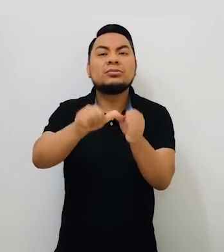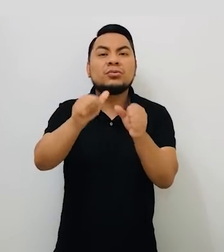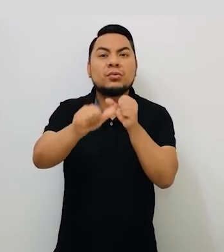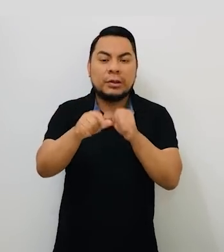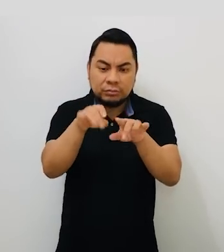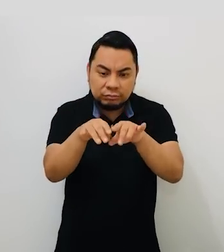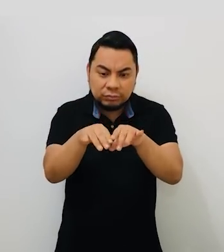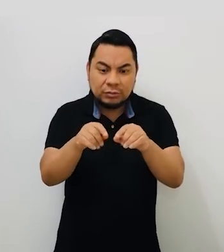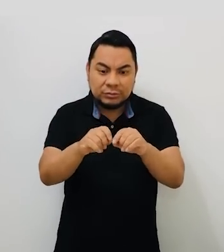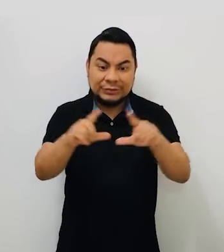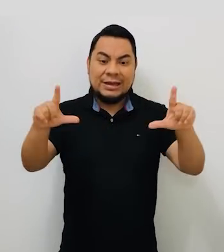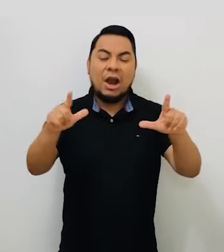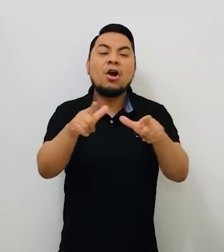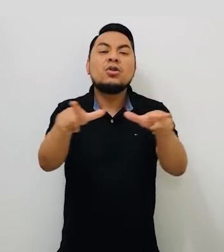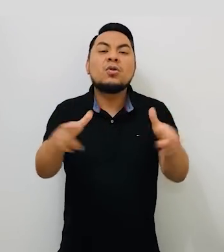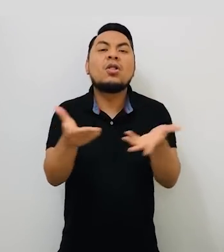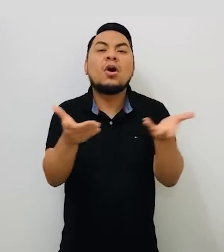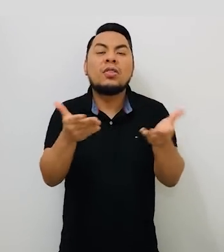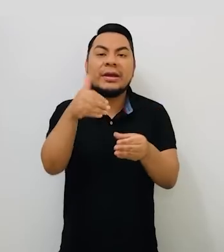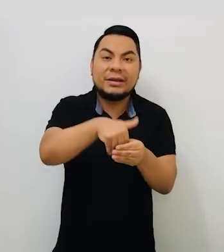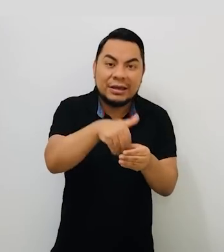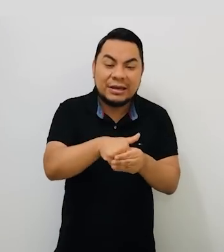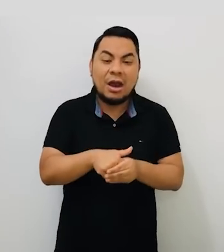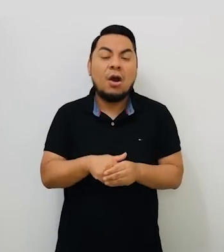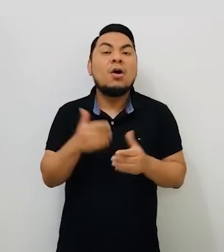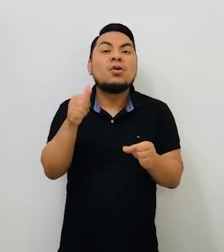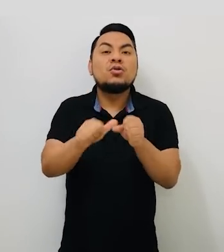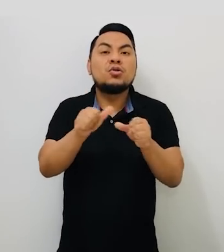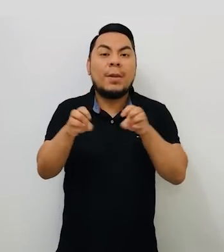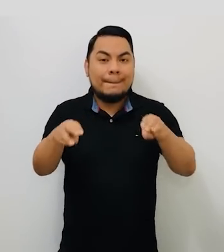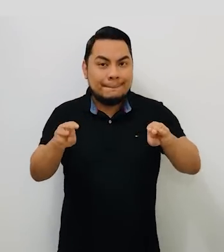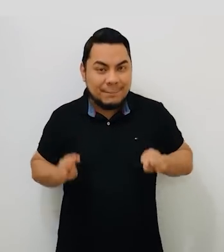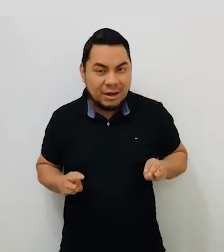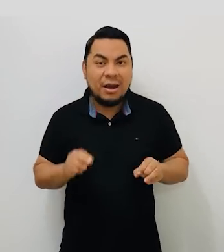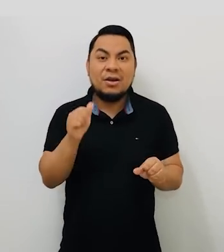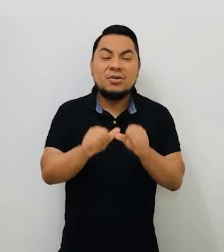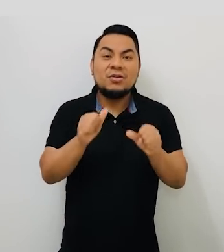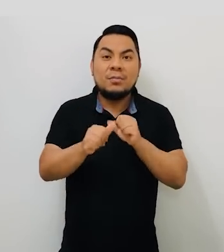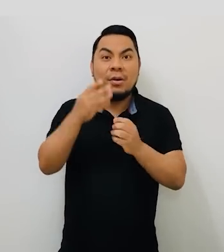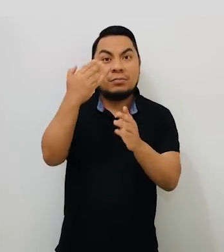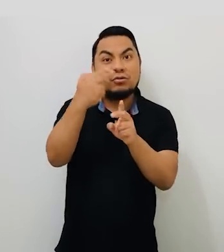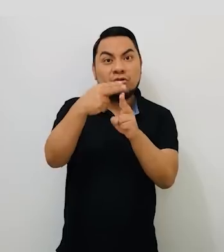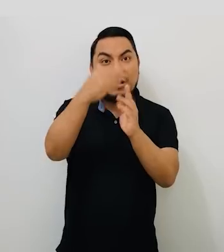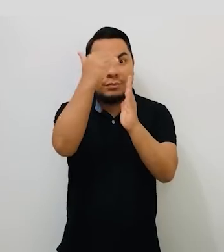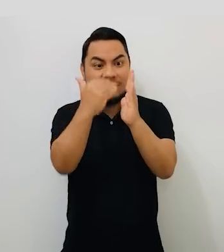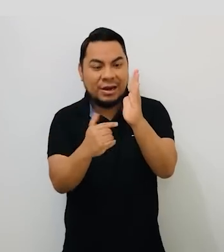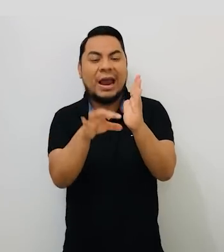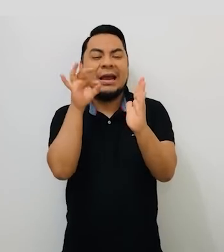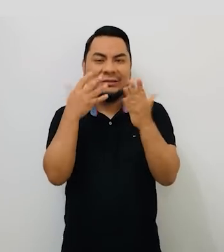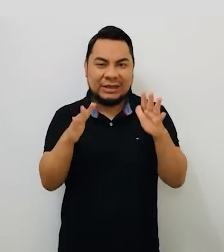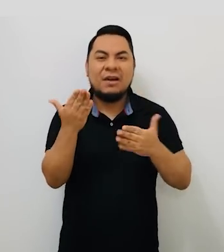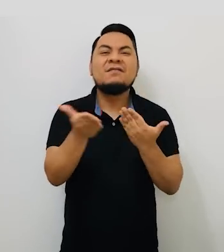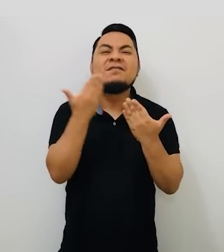DNI y sabrás la dirección del local, el número de aula y mesa e incluso tu número en la relación